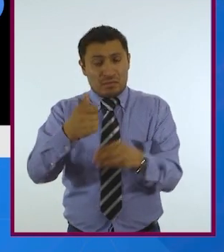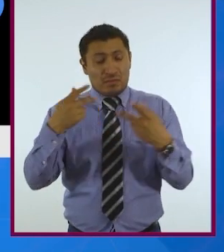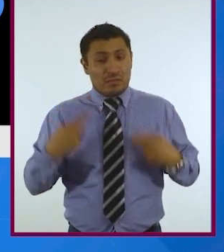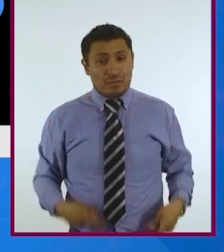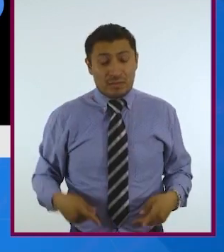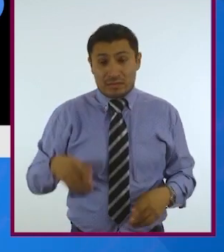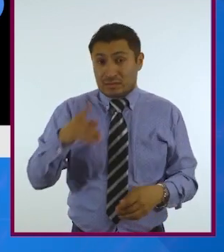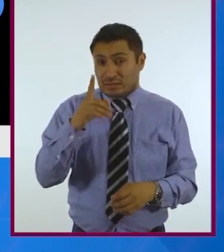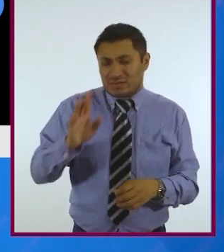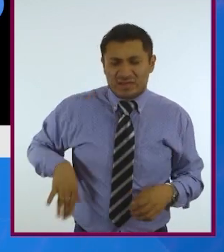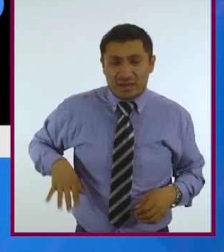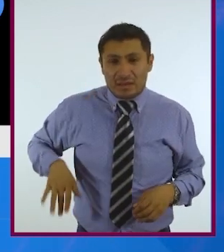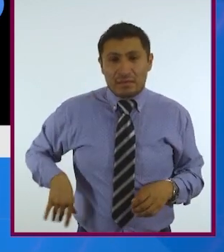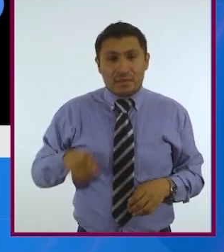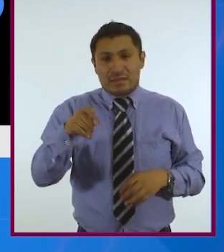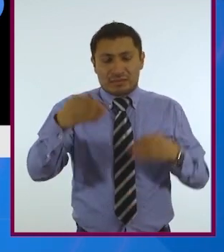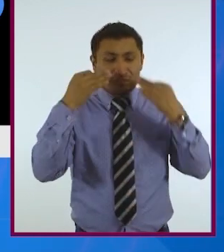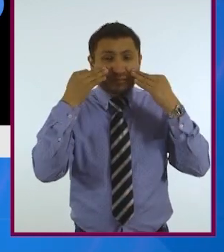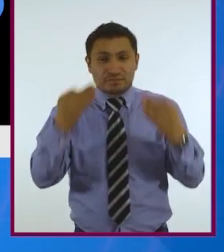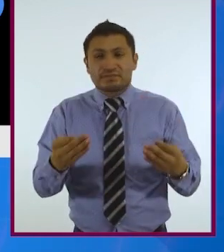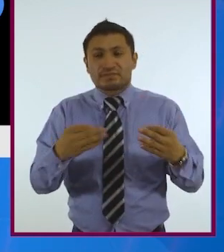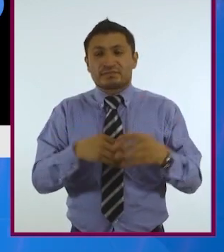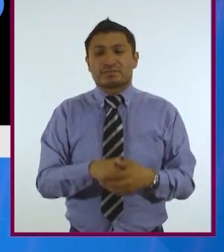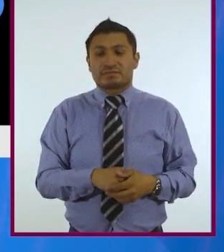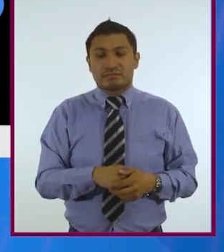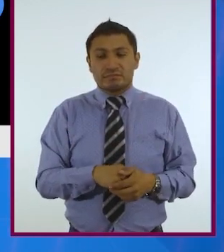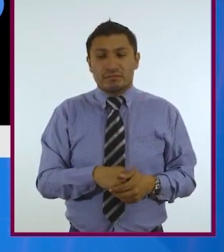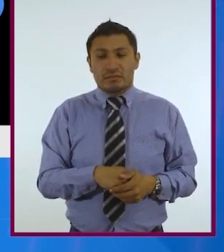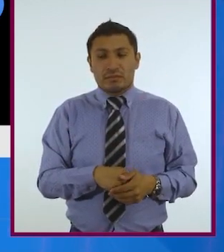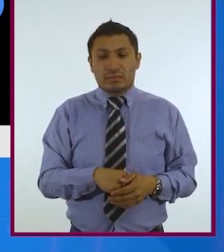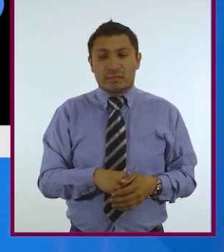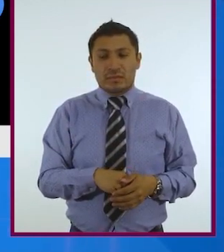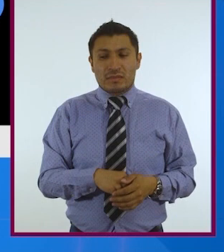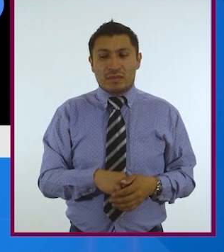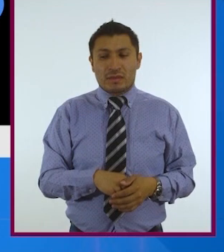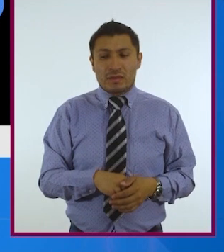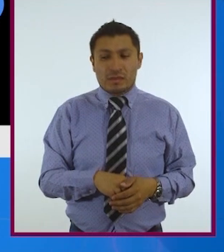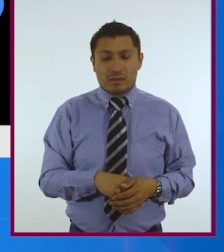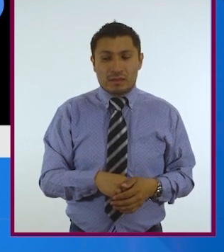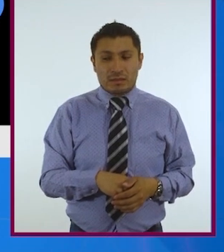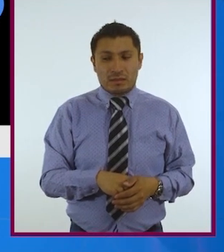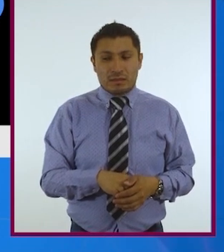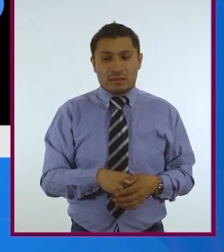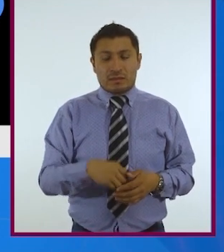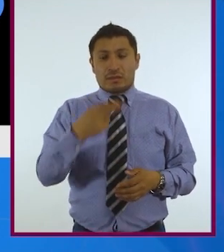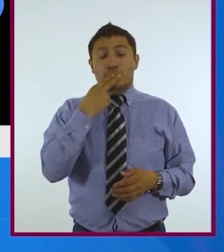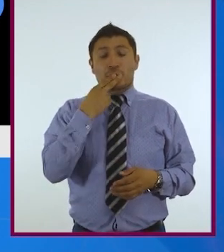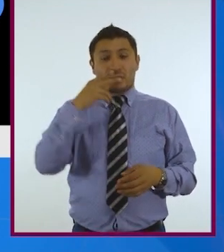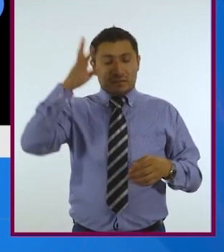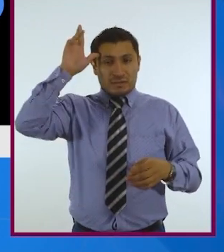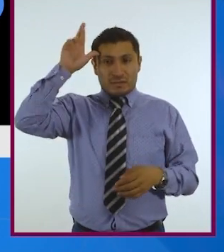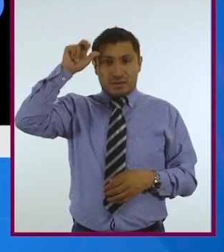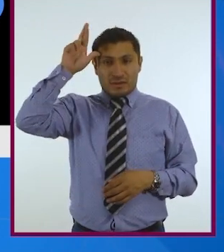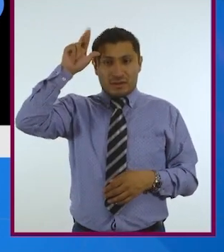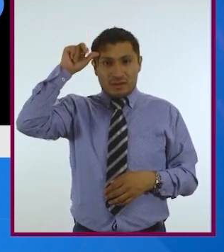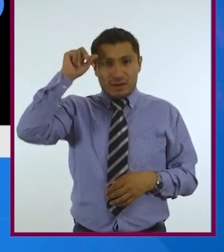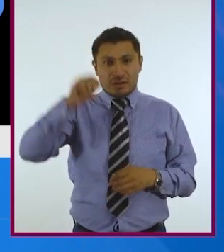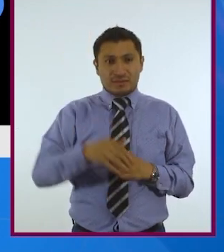recientemente se dio cuenta que el empleo de conejos